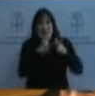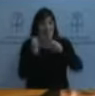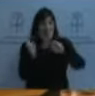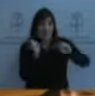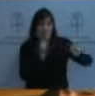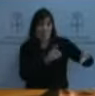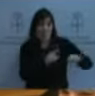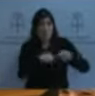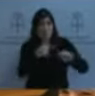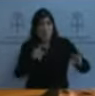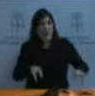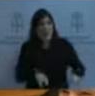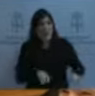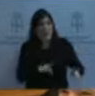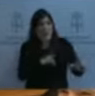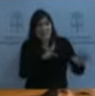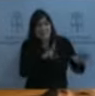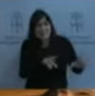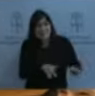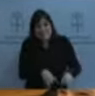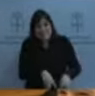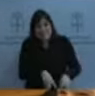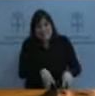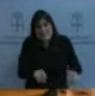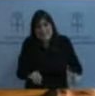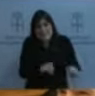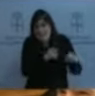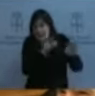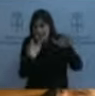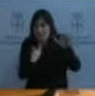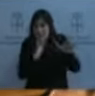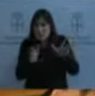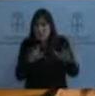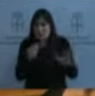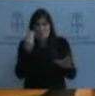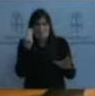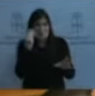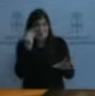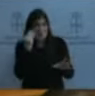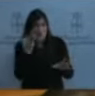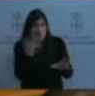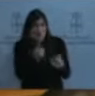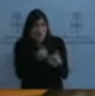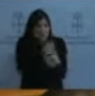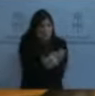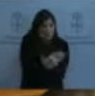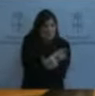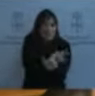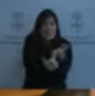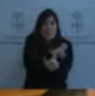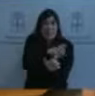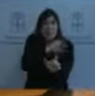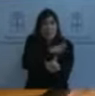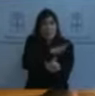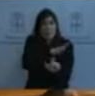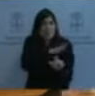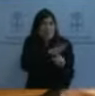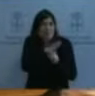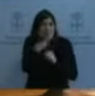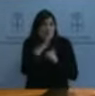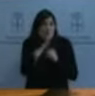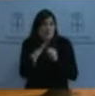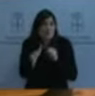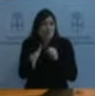por las propuestas que yo les veo, sobre todo en materias fundamentalmente económicas, ¿no?, pero las más